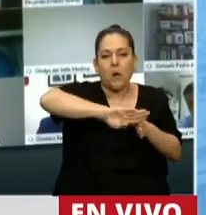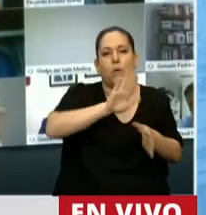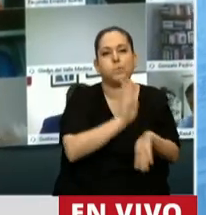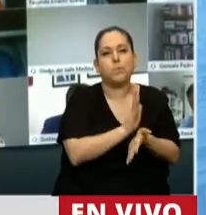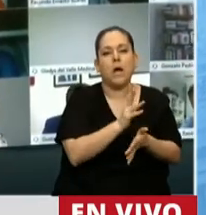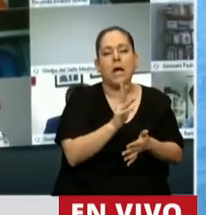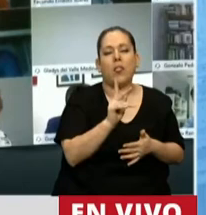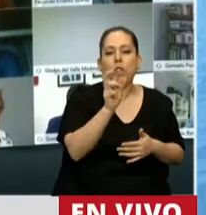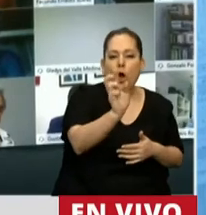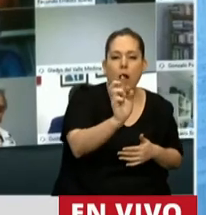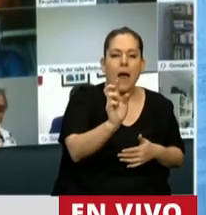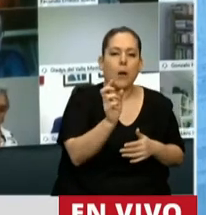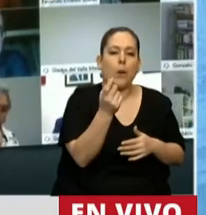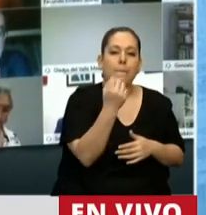pesos.